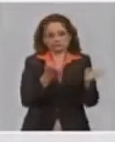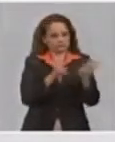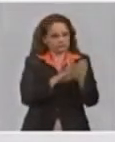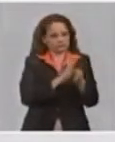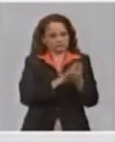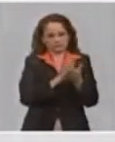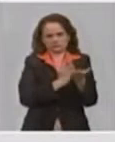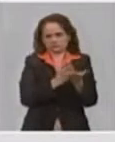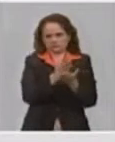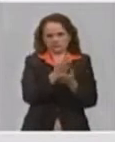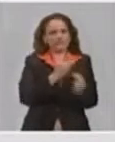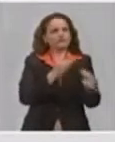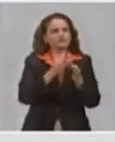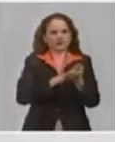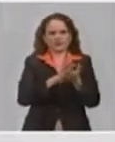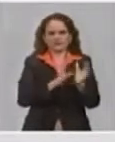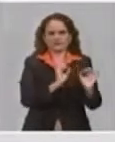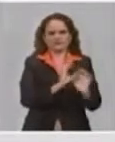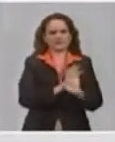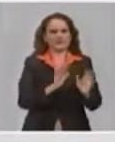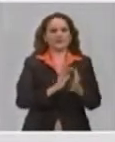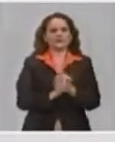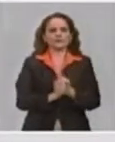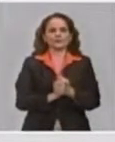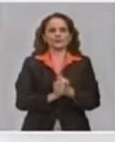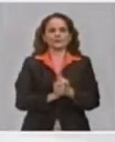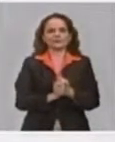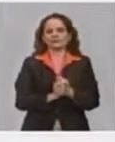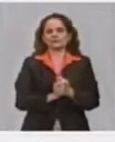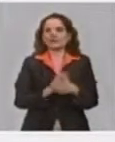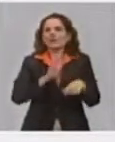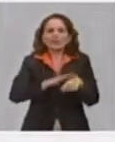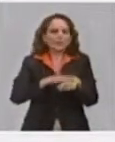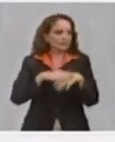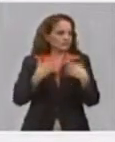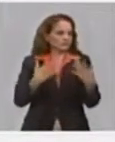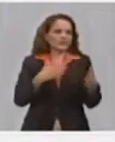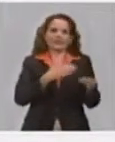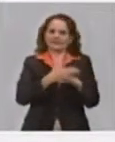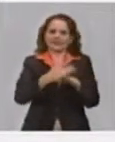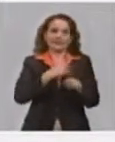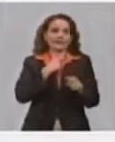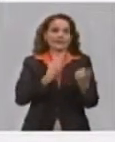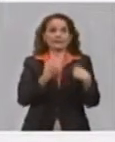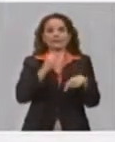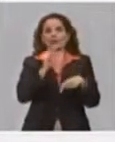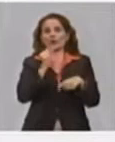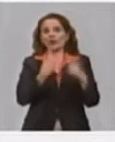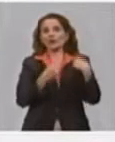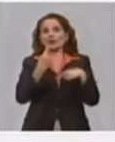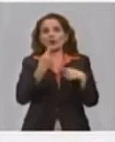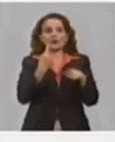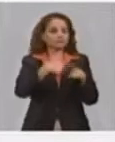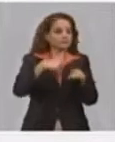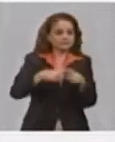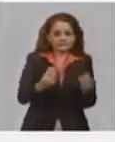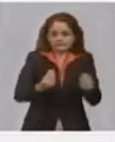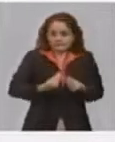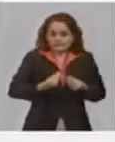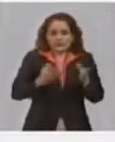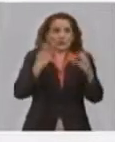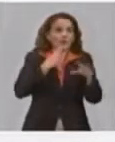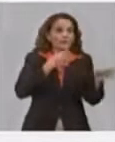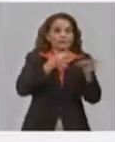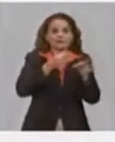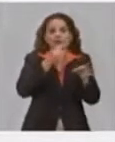conocidas, incluyendo los temas que tienen que ver con el aprovisionamiento para la prestación de los servicios y otras actividades